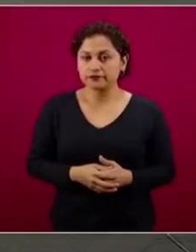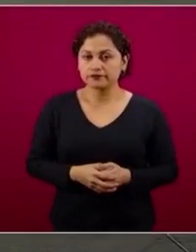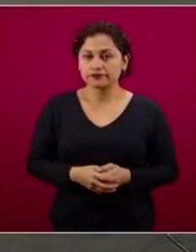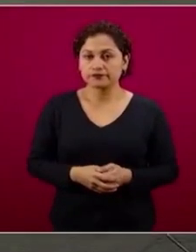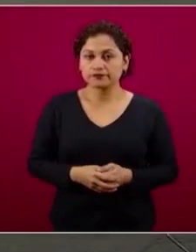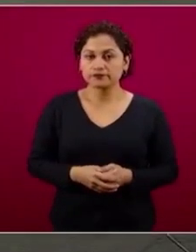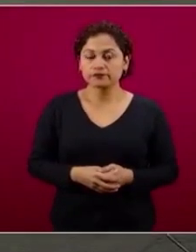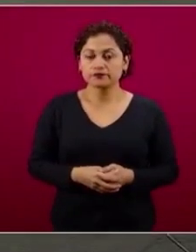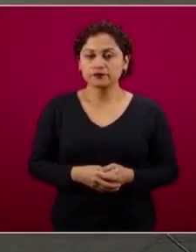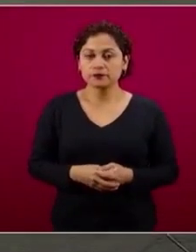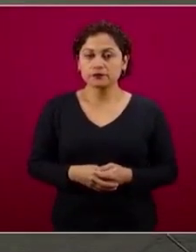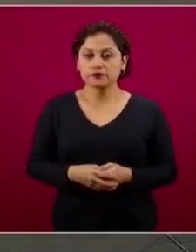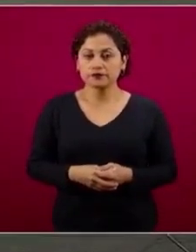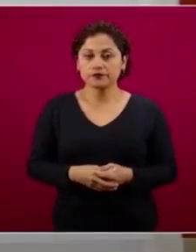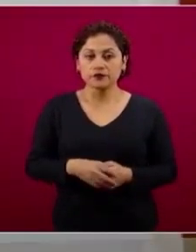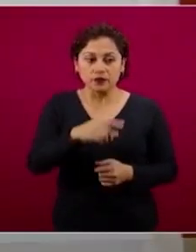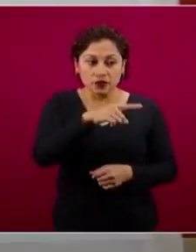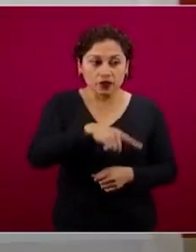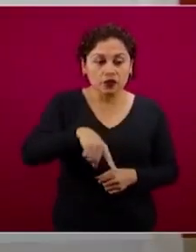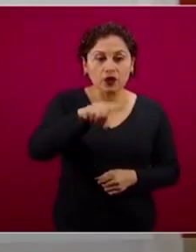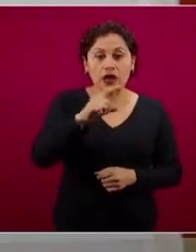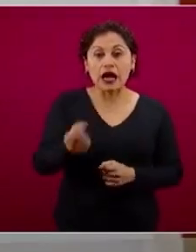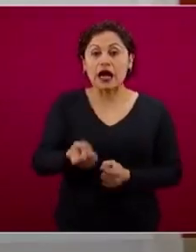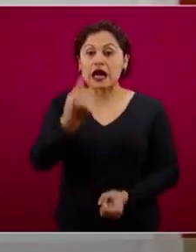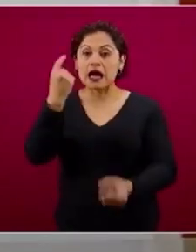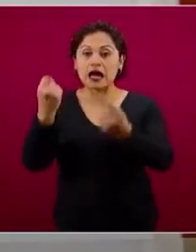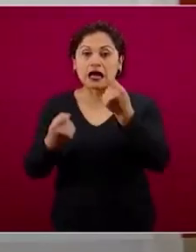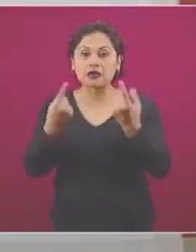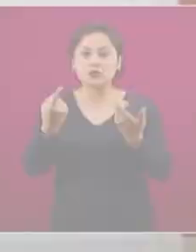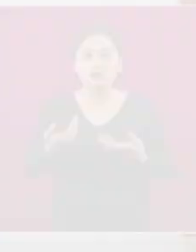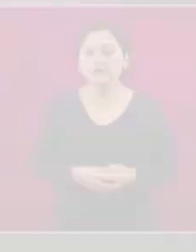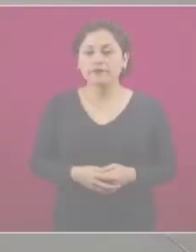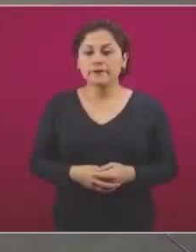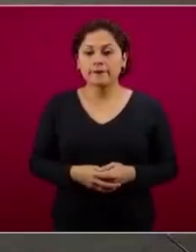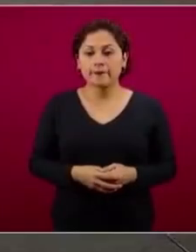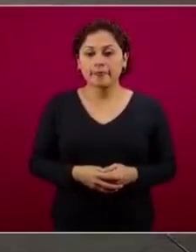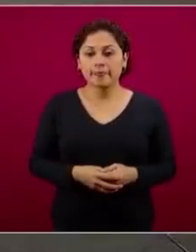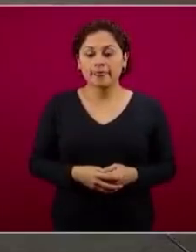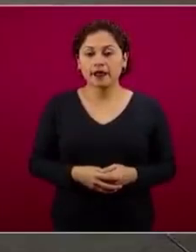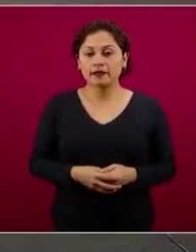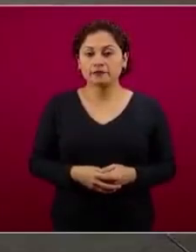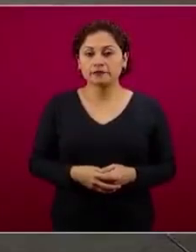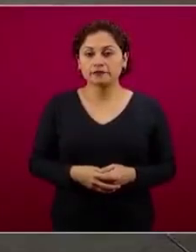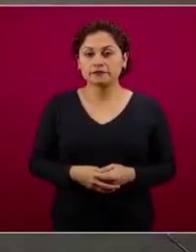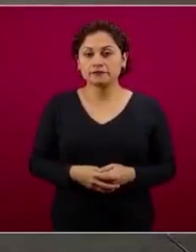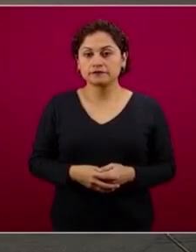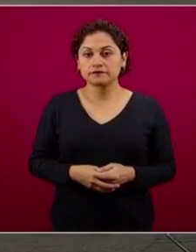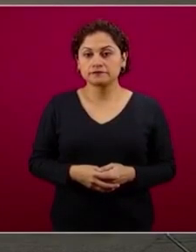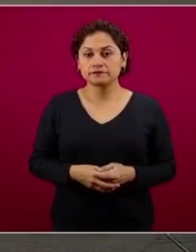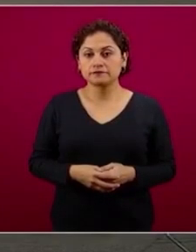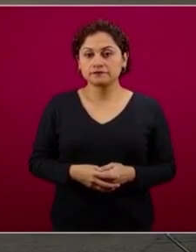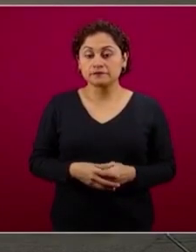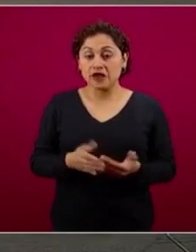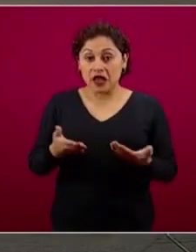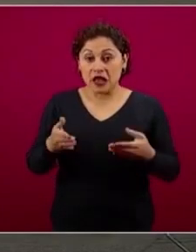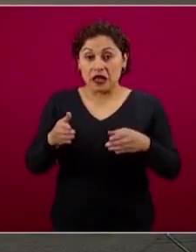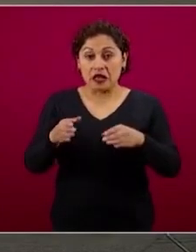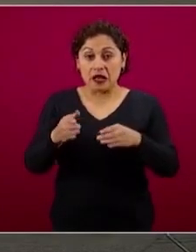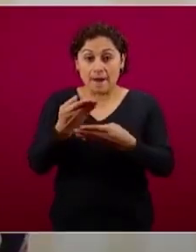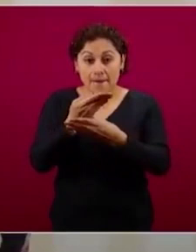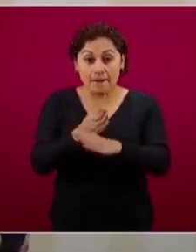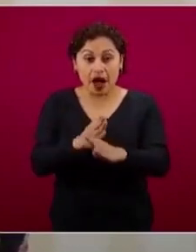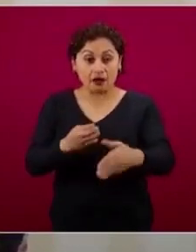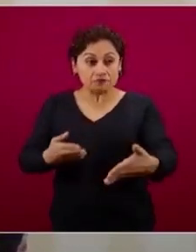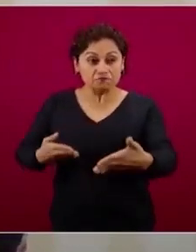Para los que están en esos 149 rechazos, ¿cuál fue la razón? Una cuarta parte de los rechazos fueron